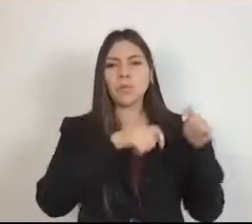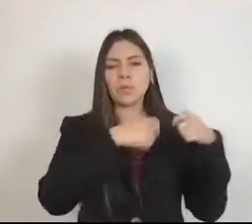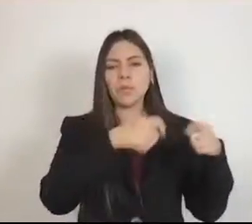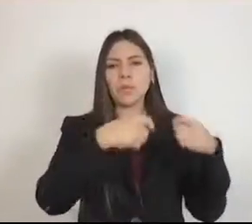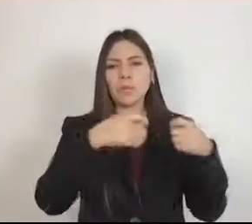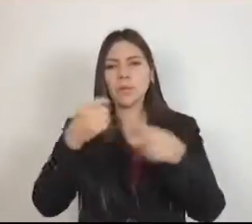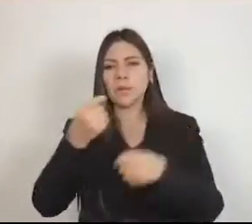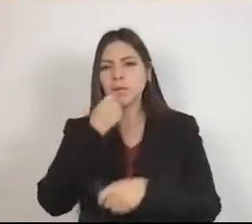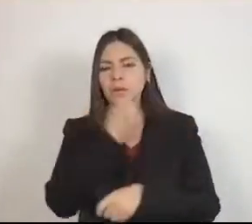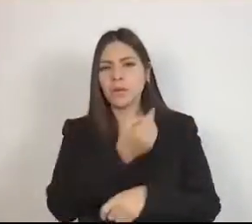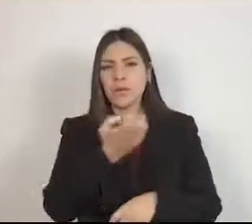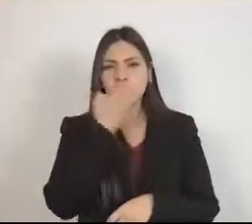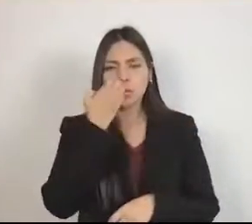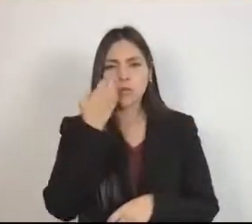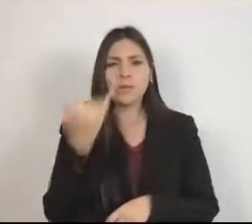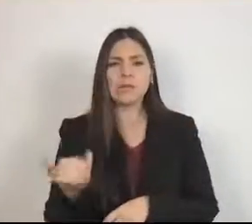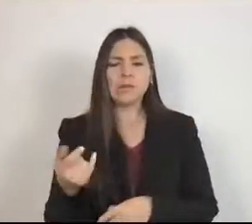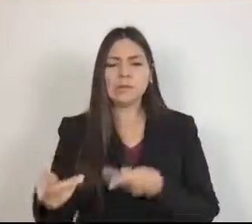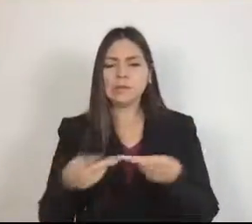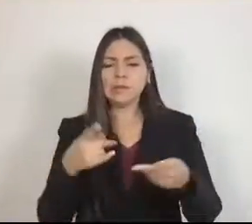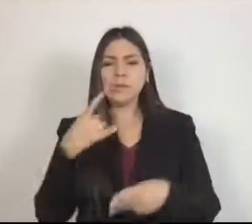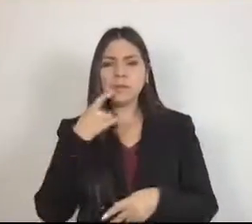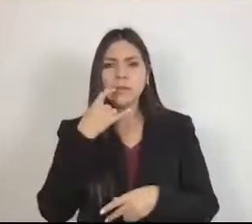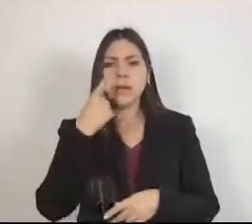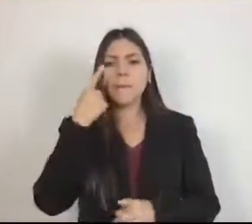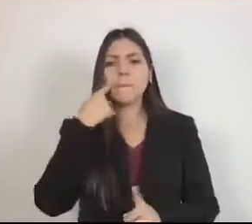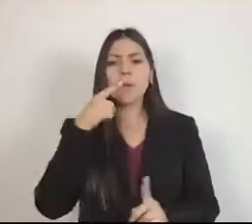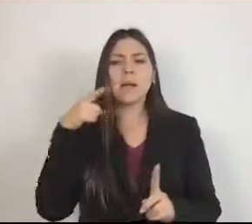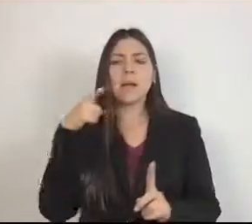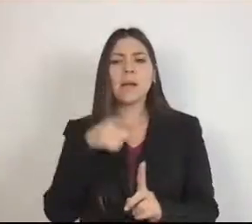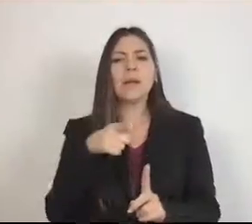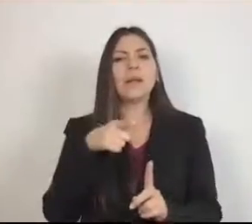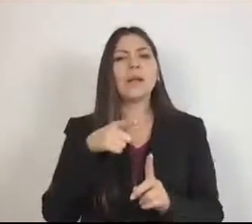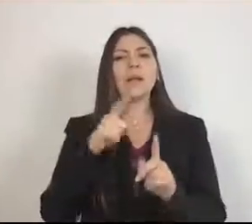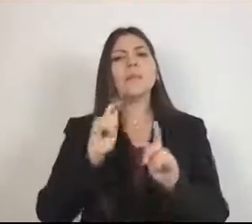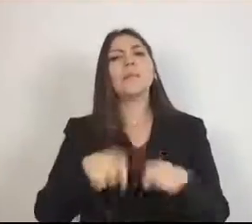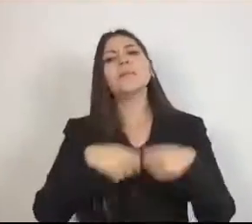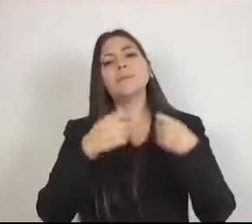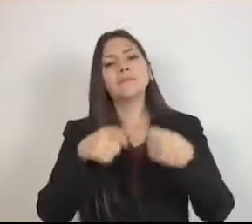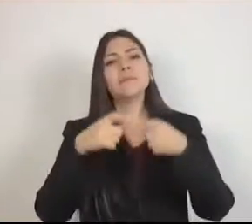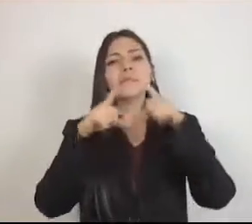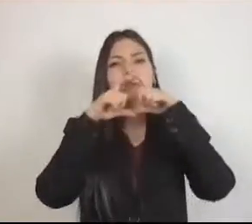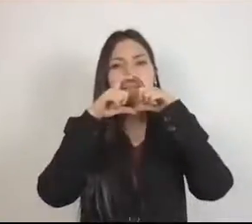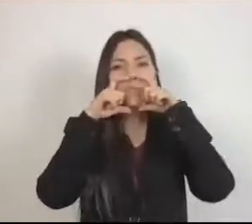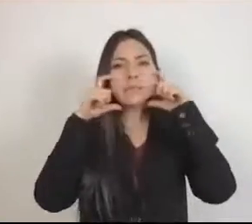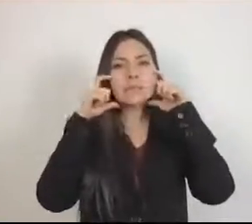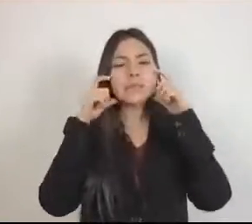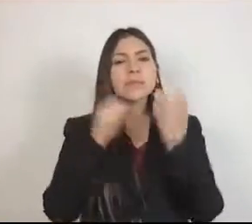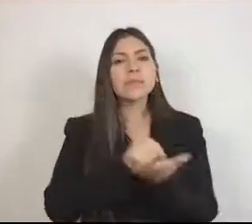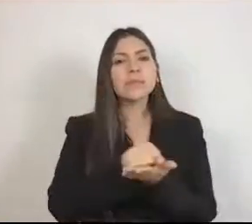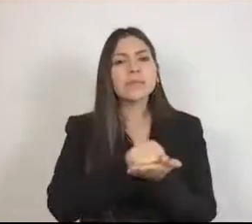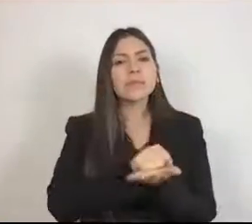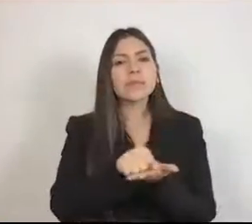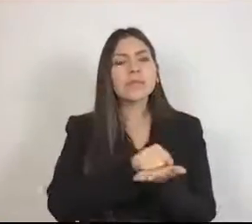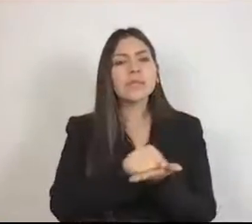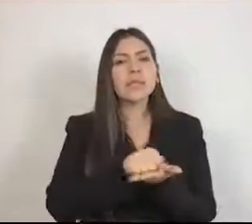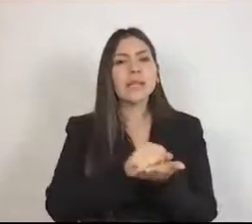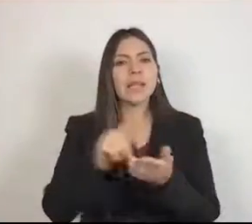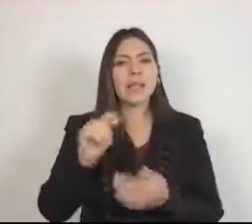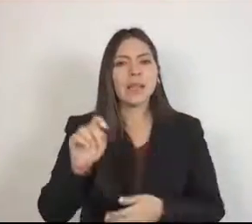y el esfuerzo que se ha hecho para el tema también de los cubrebocas lavables de tela. Pero